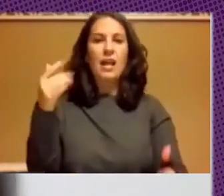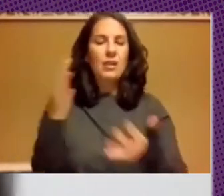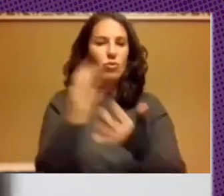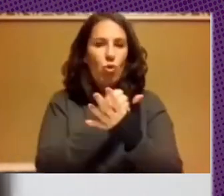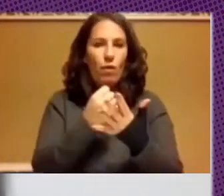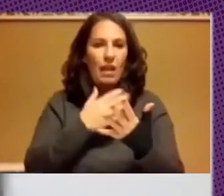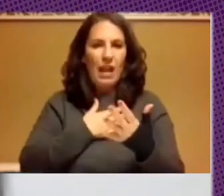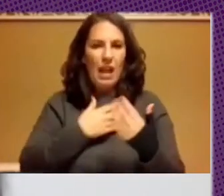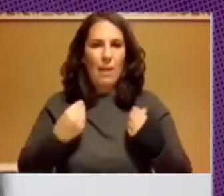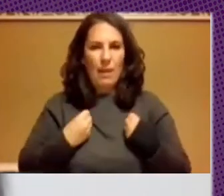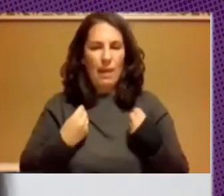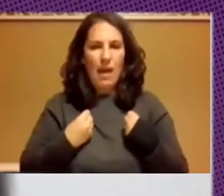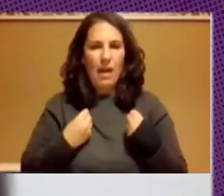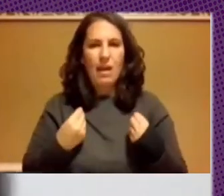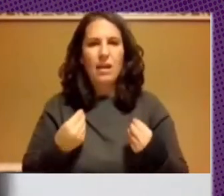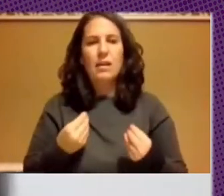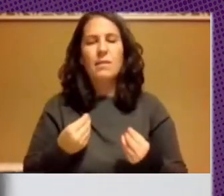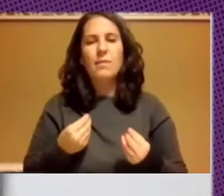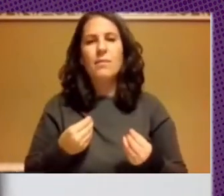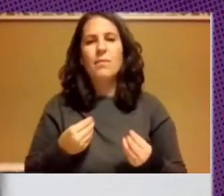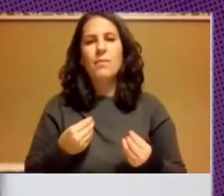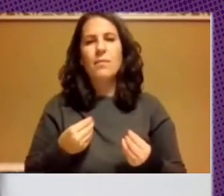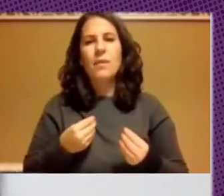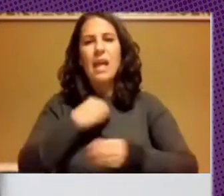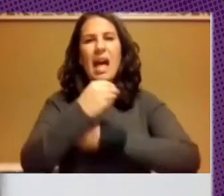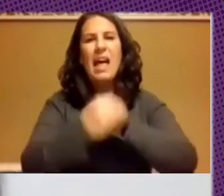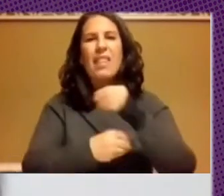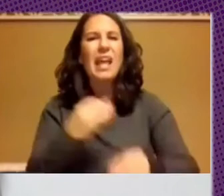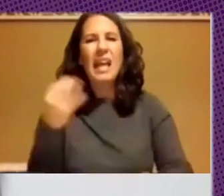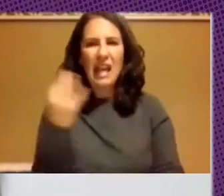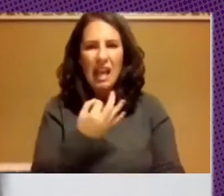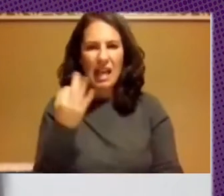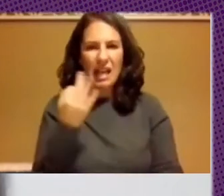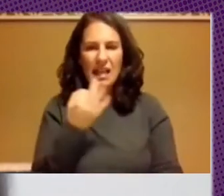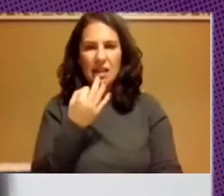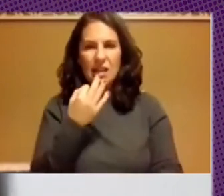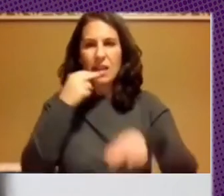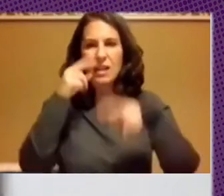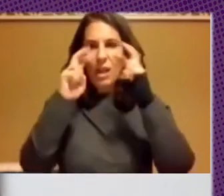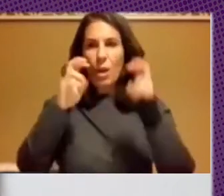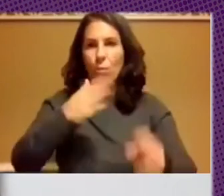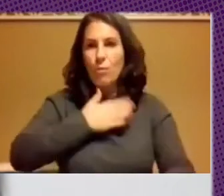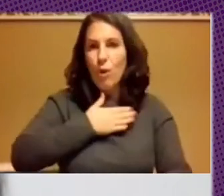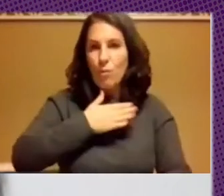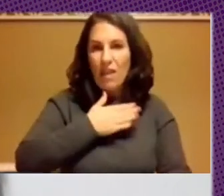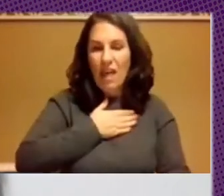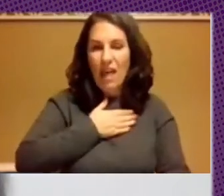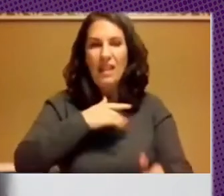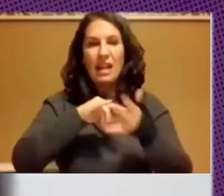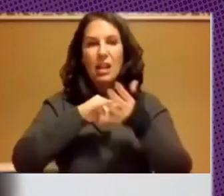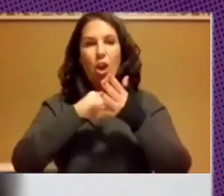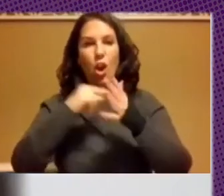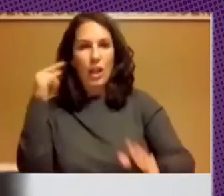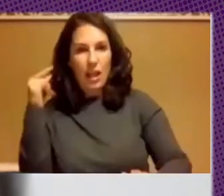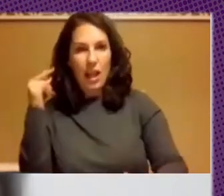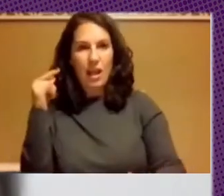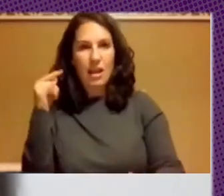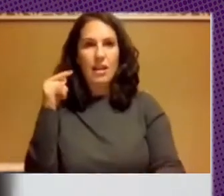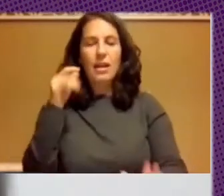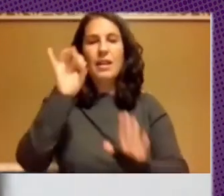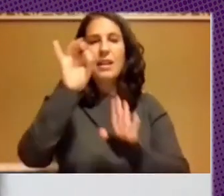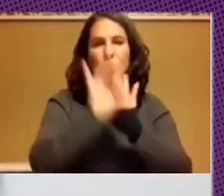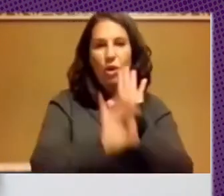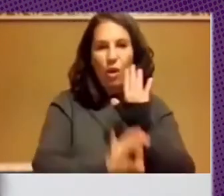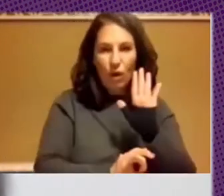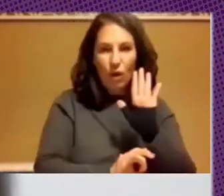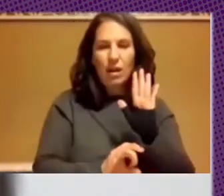humana hace que la cuestión de la propiedad de la tecnología y no solamente del software sino